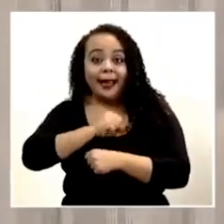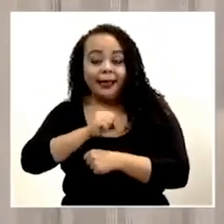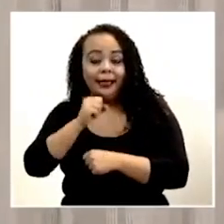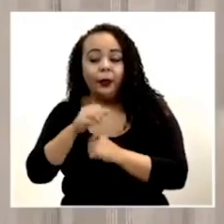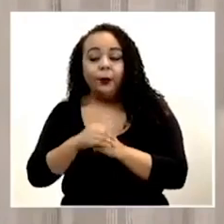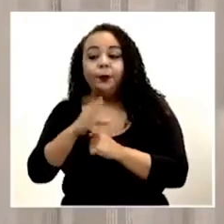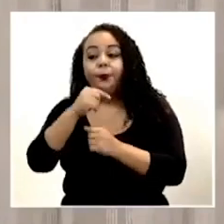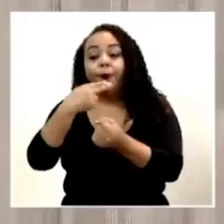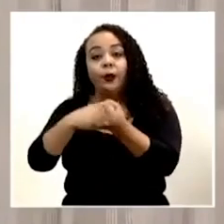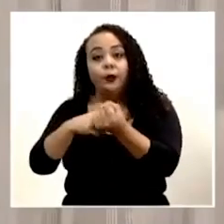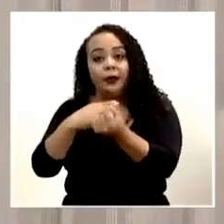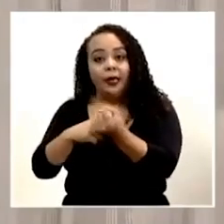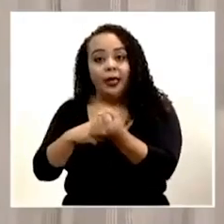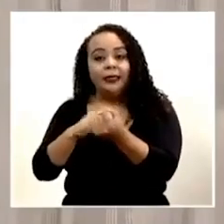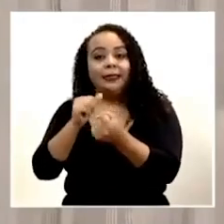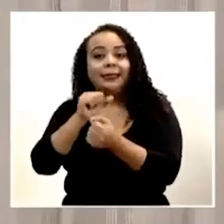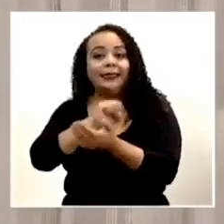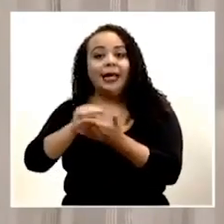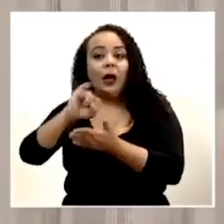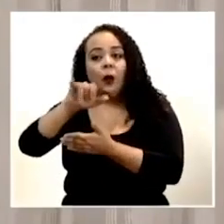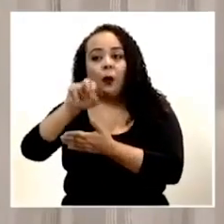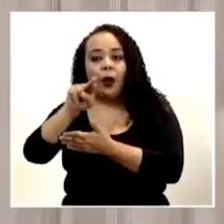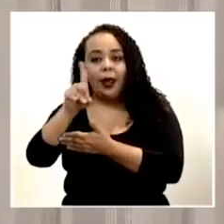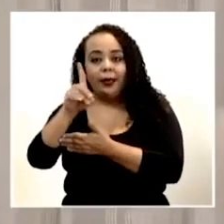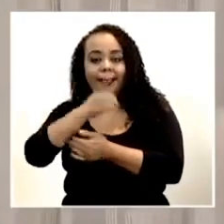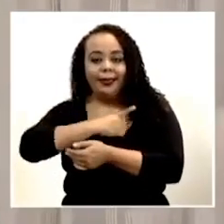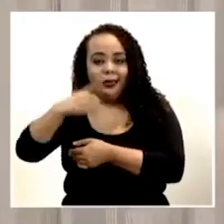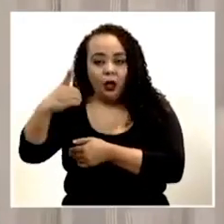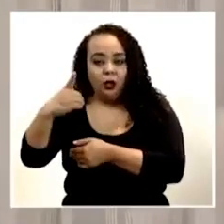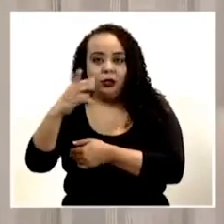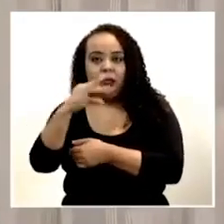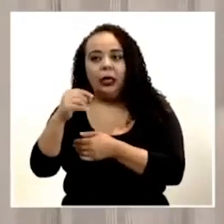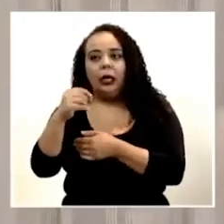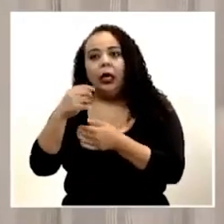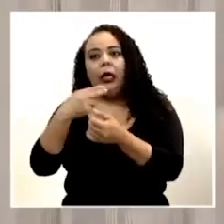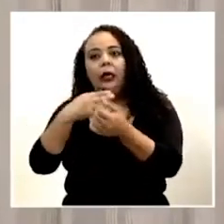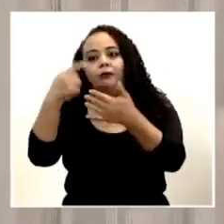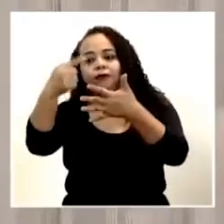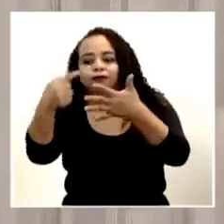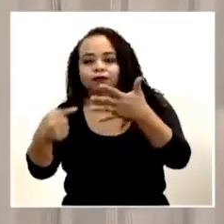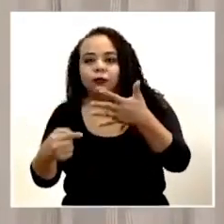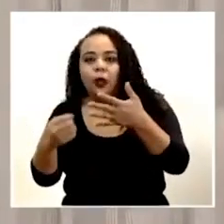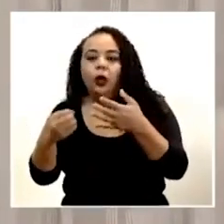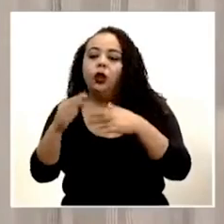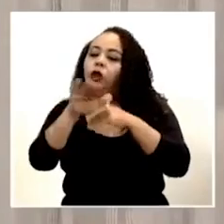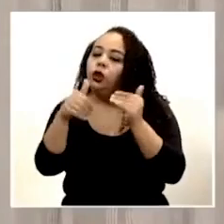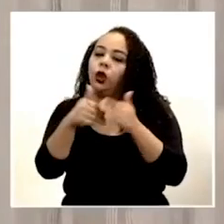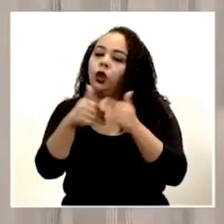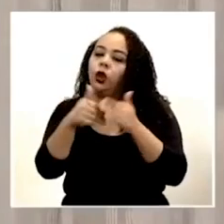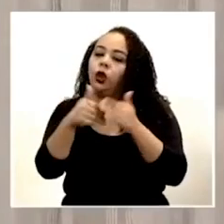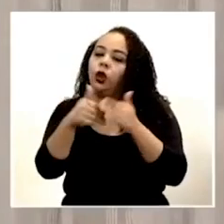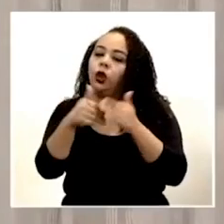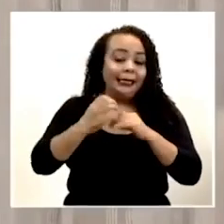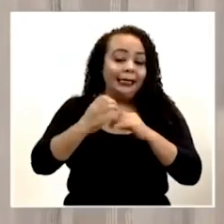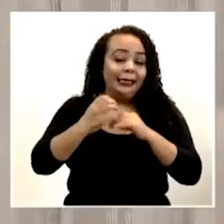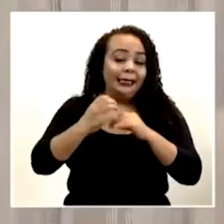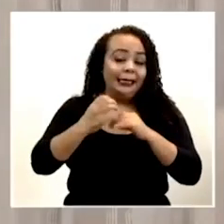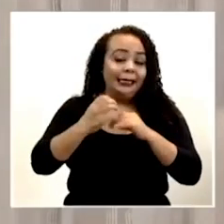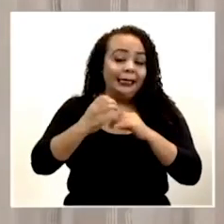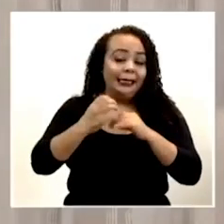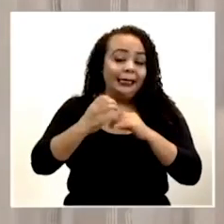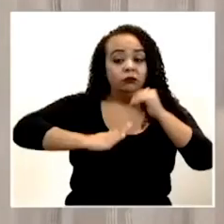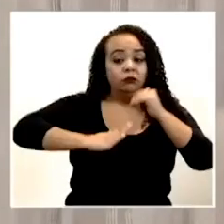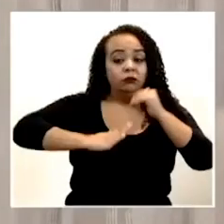del hospital San Juan de Dios, el hospital de Golfito y así podríamos seguir, más todas las áreas de salud que se van a construir a lo largo